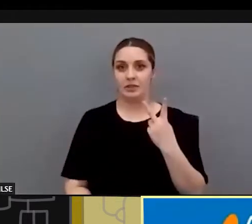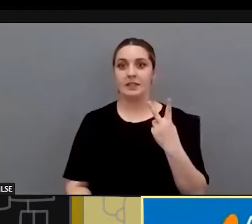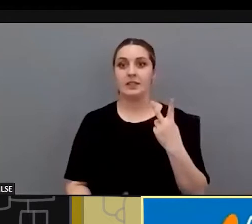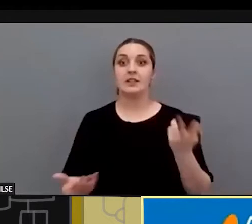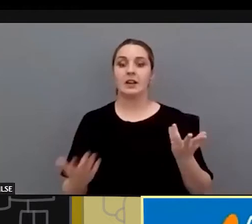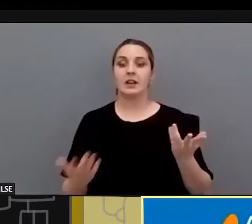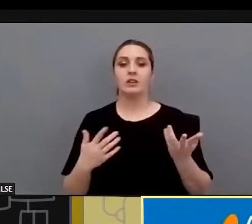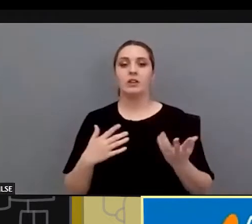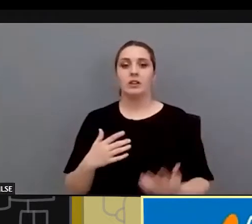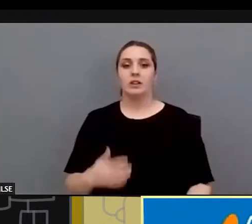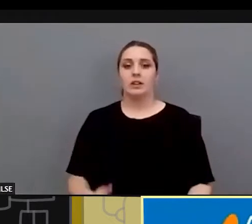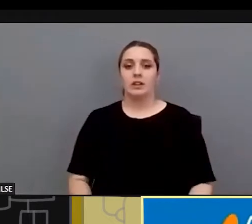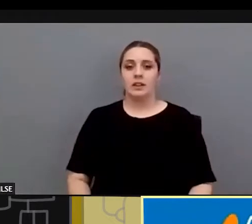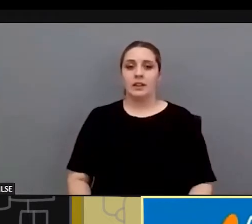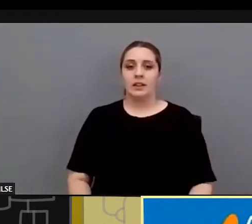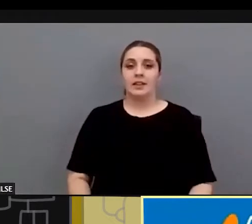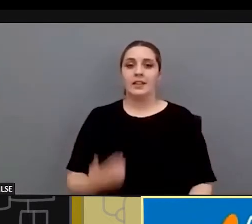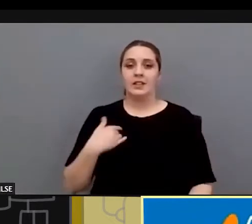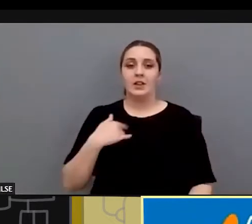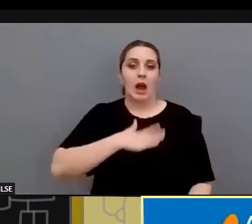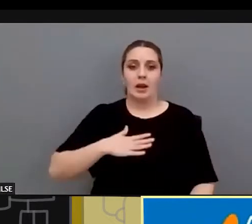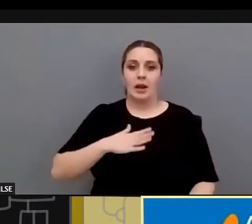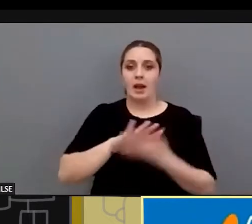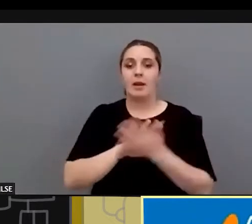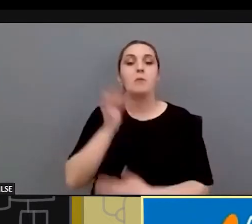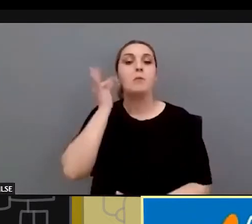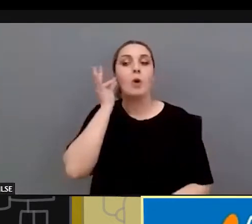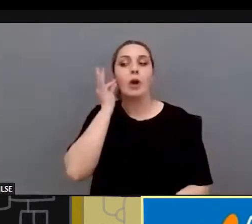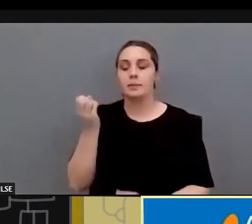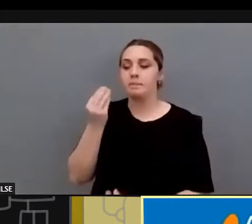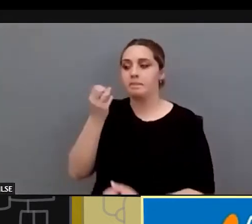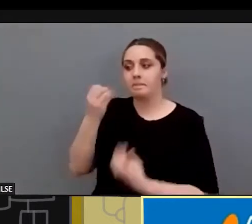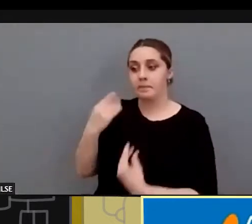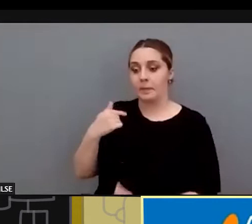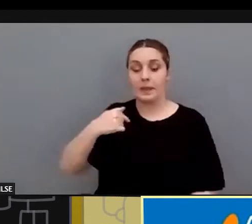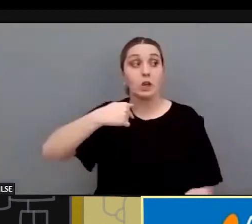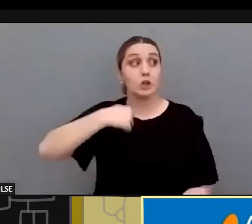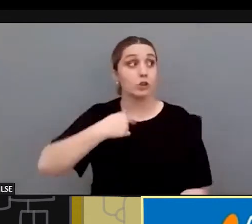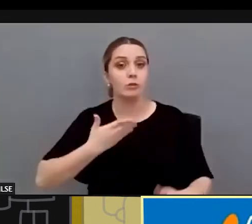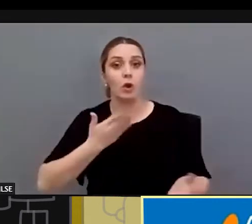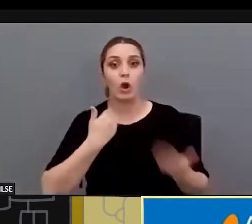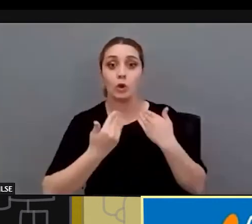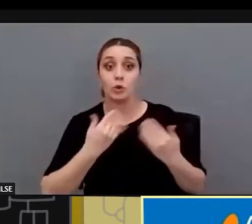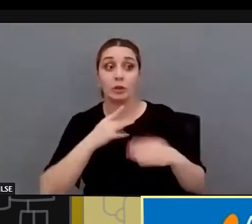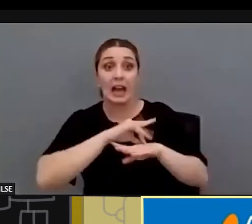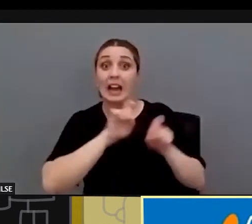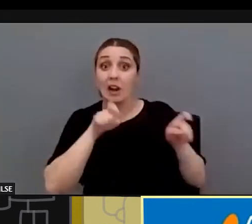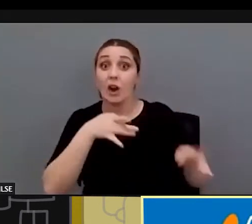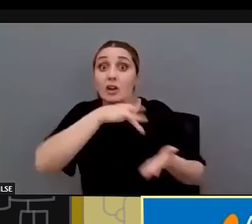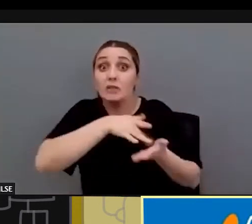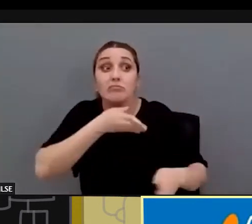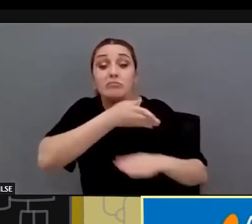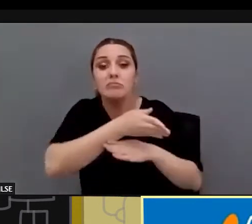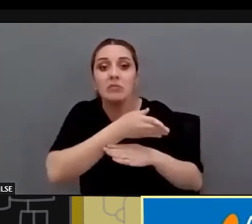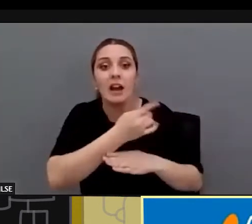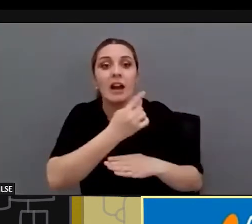voy a sacar el testimonio de una mujer que me decía es que yo cuando voy a la consulta de ginecología a mí